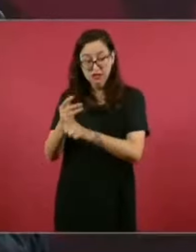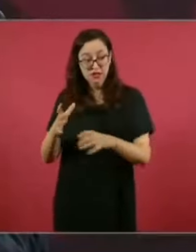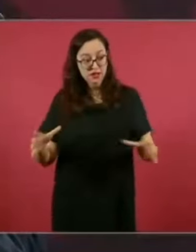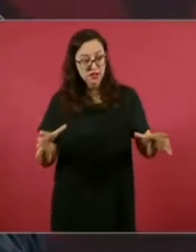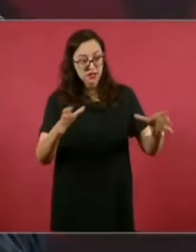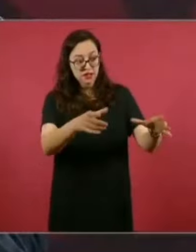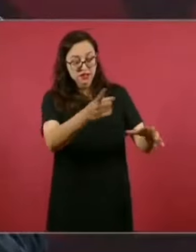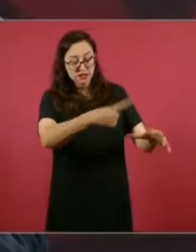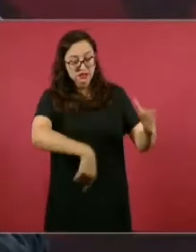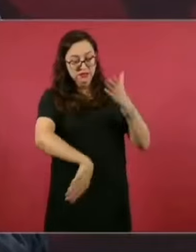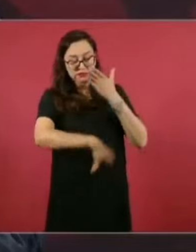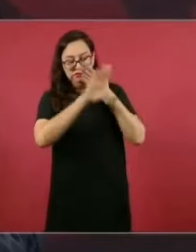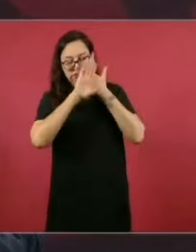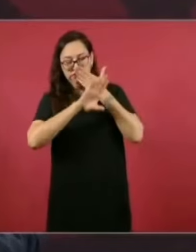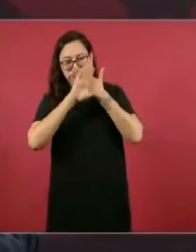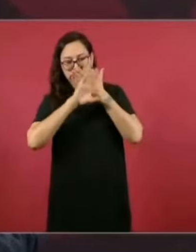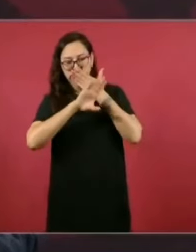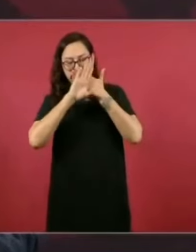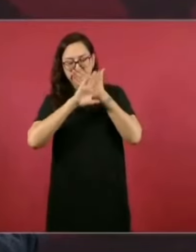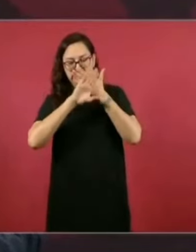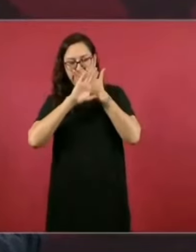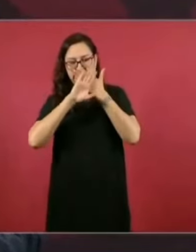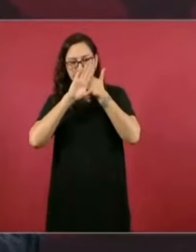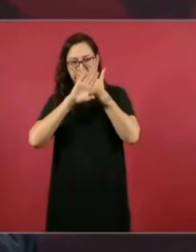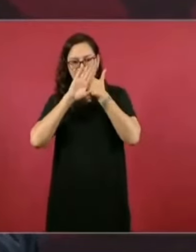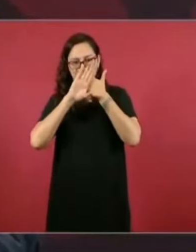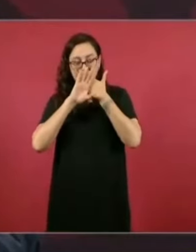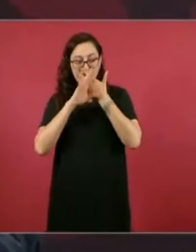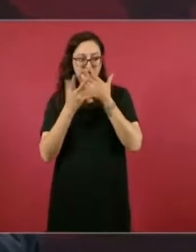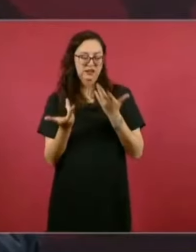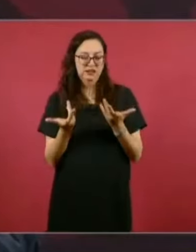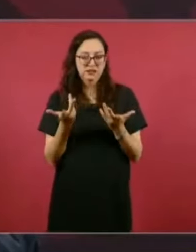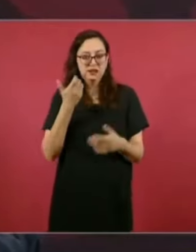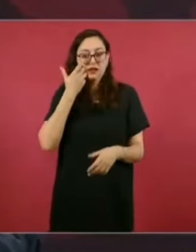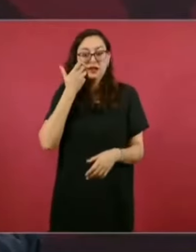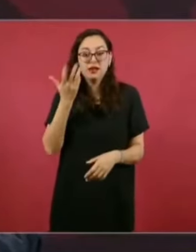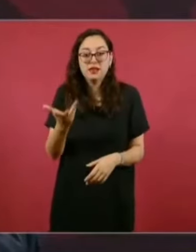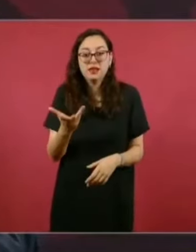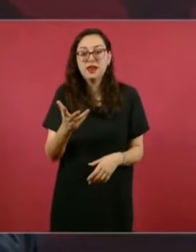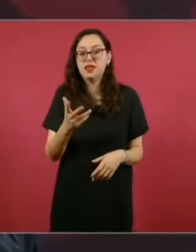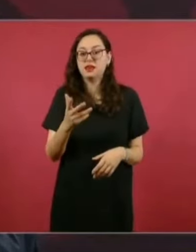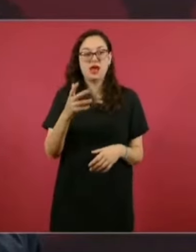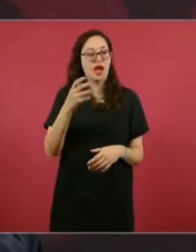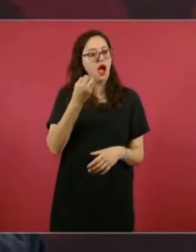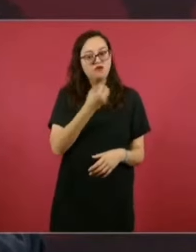atentos a querer manchar,